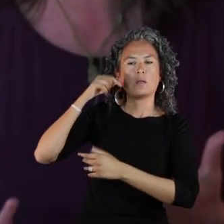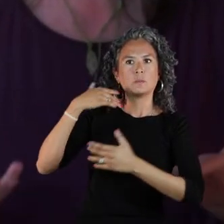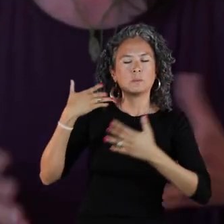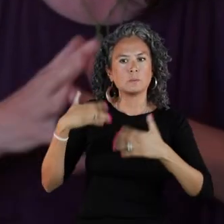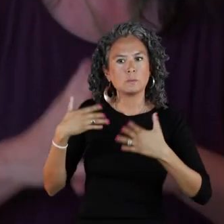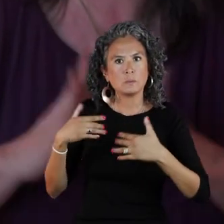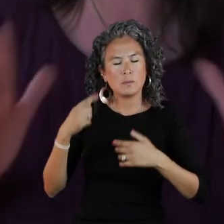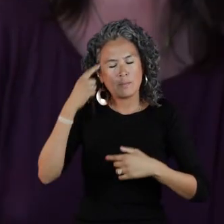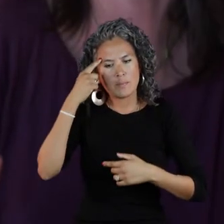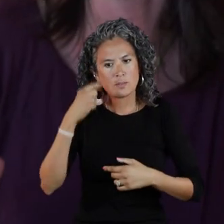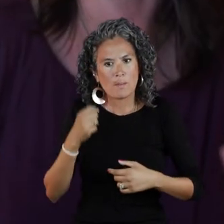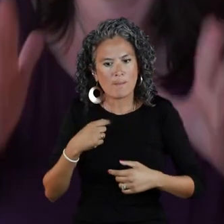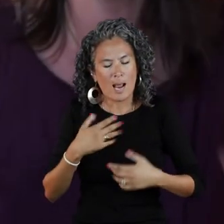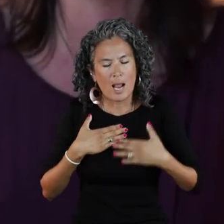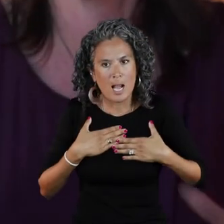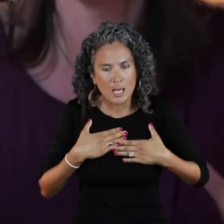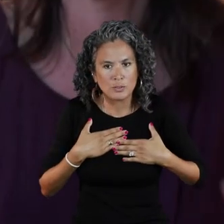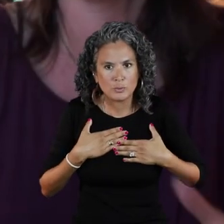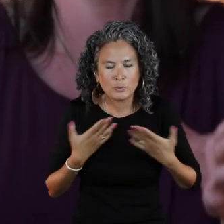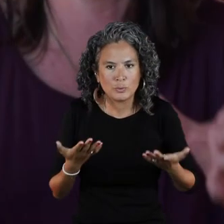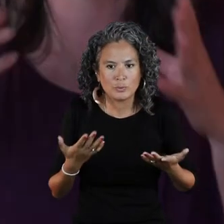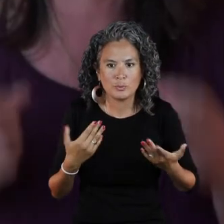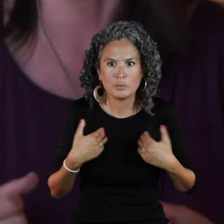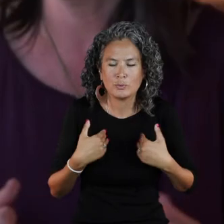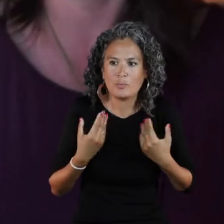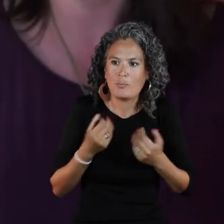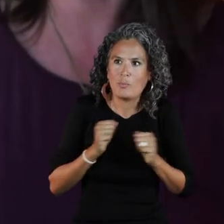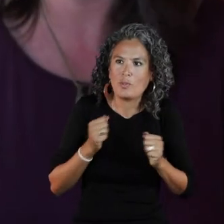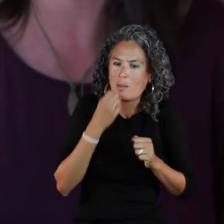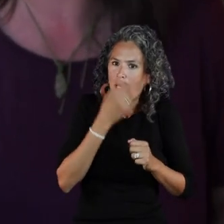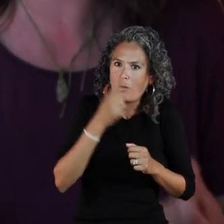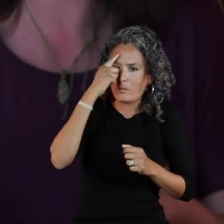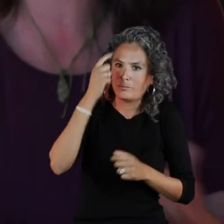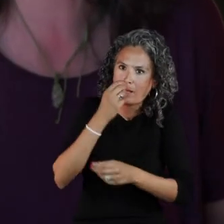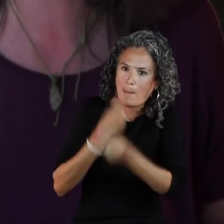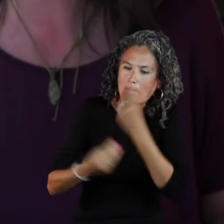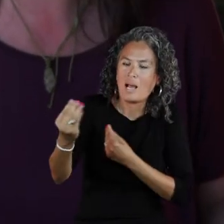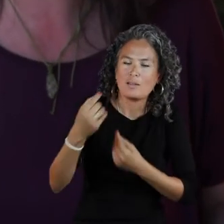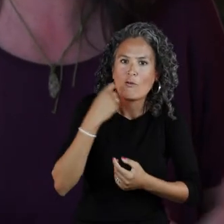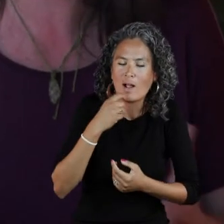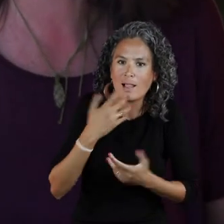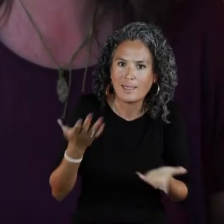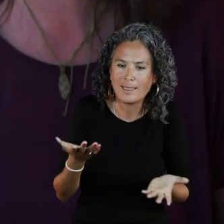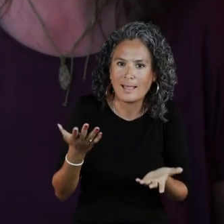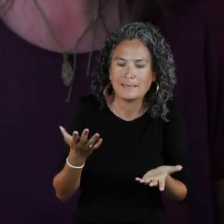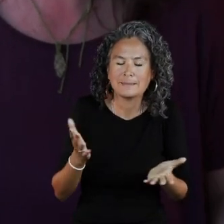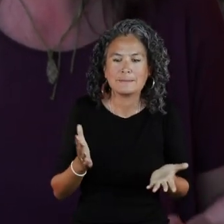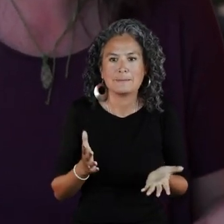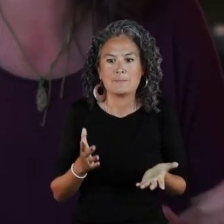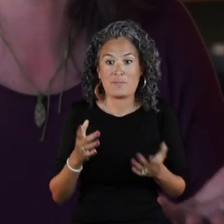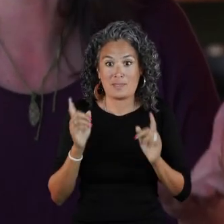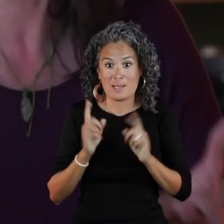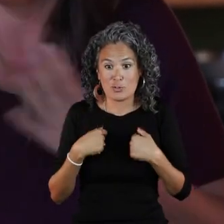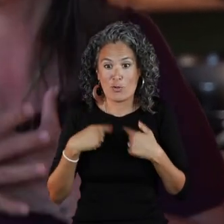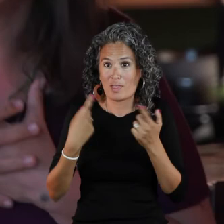esa versión de mí y decir que jodida, perdón que lo diga así, pero que jodida porque pude haberla apoyado desde otro lugar un poco más empático, ¿no?